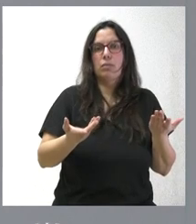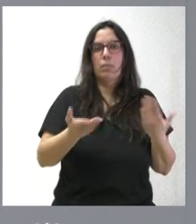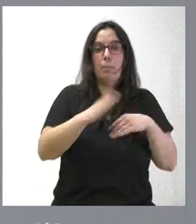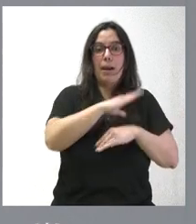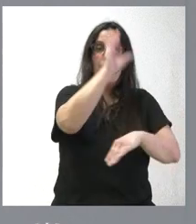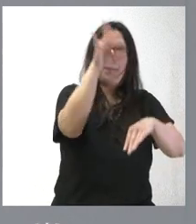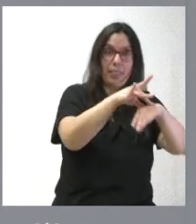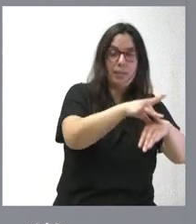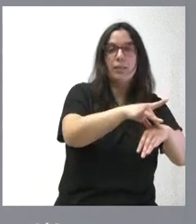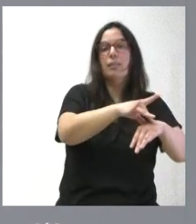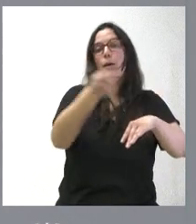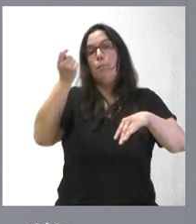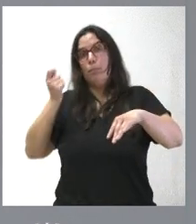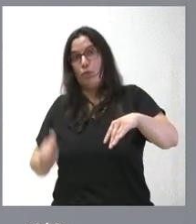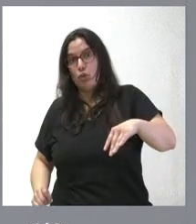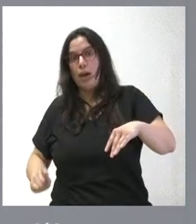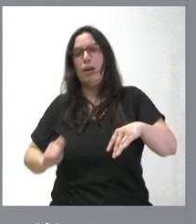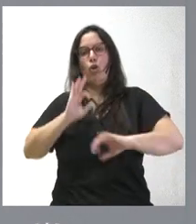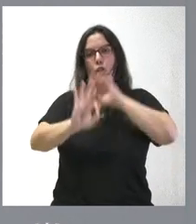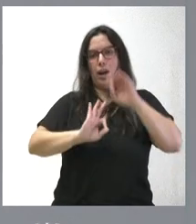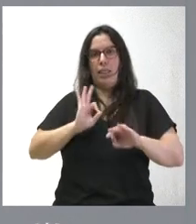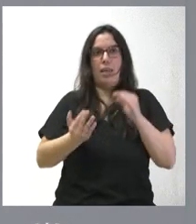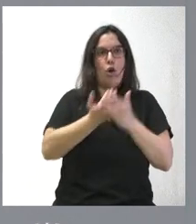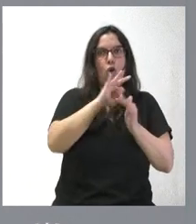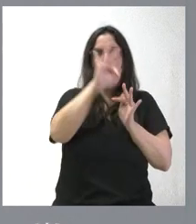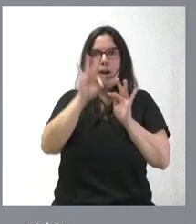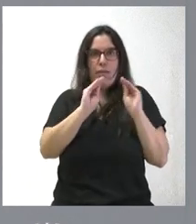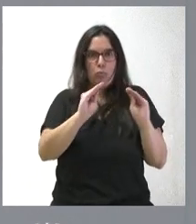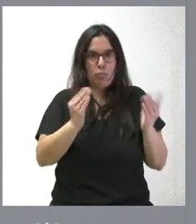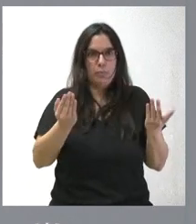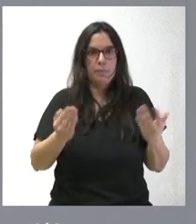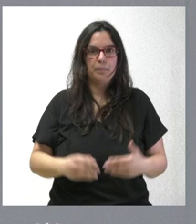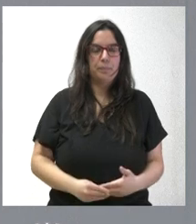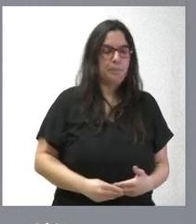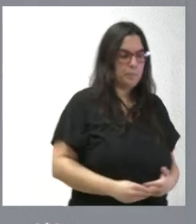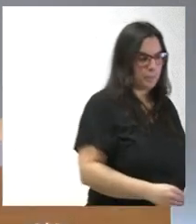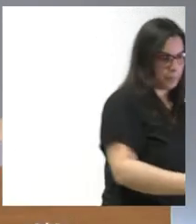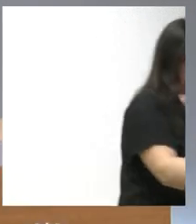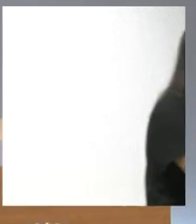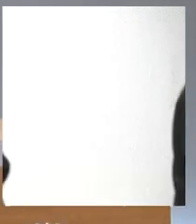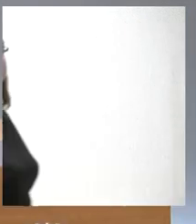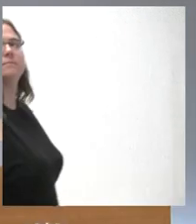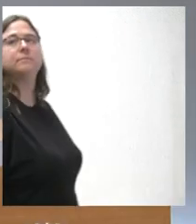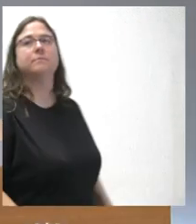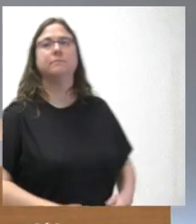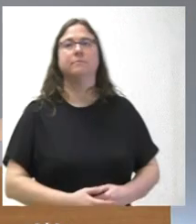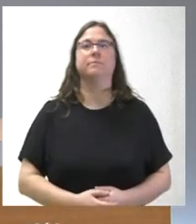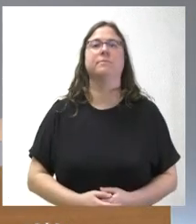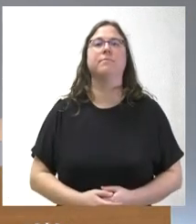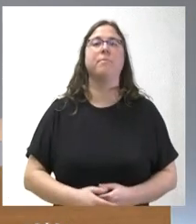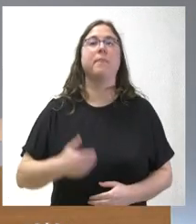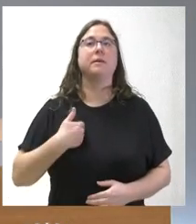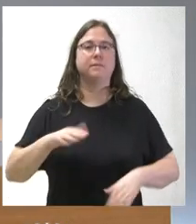paciente y también ayuda a que el profesional pueda organizar mejor sus tareas. Y vamos a cerrar